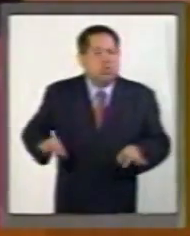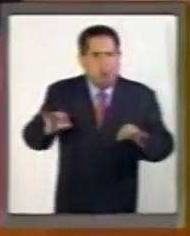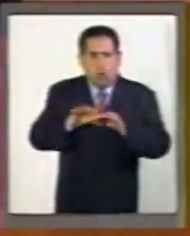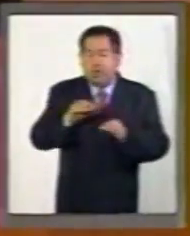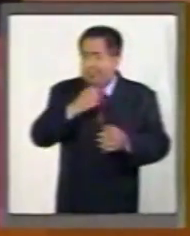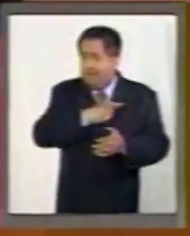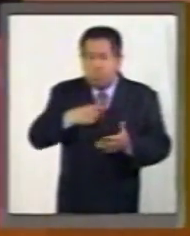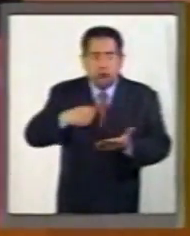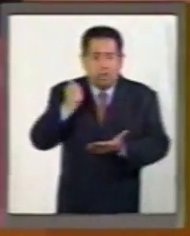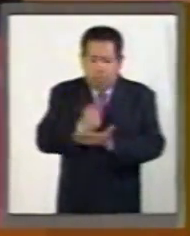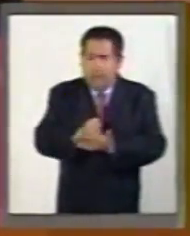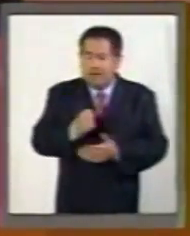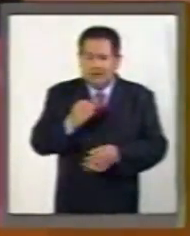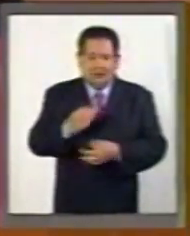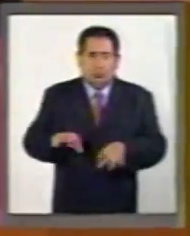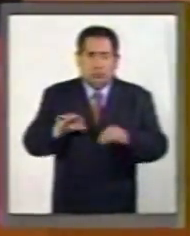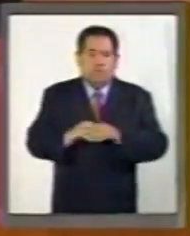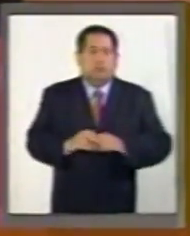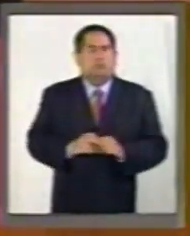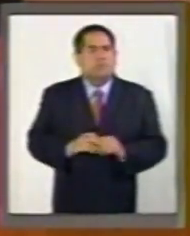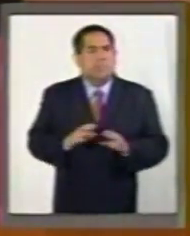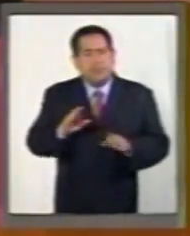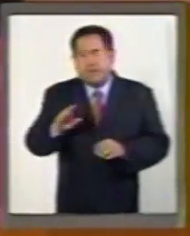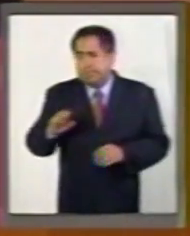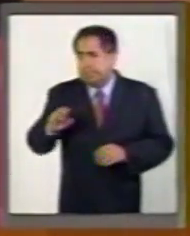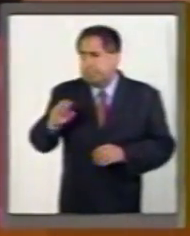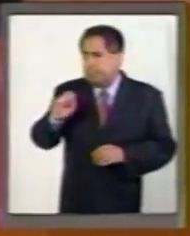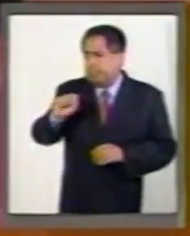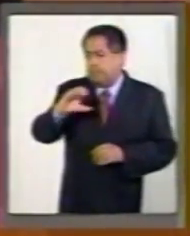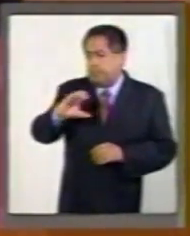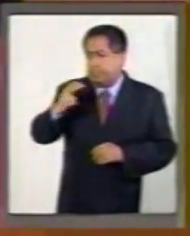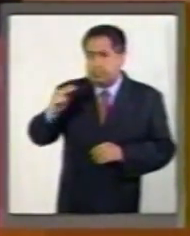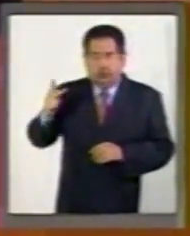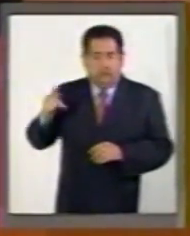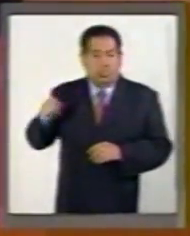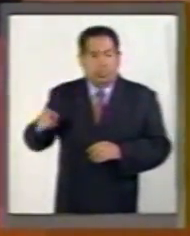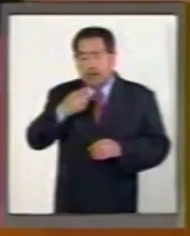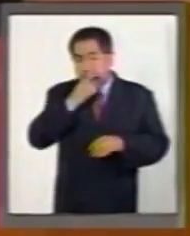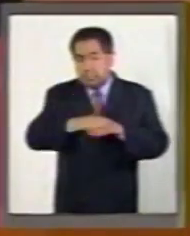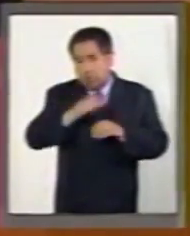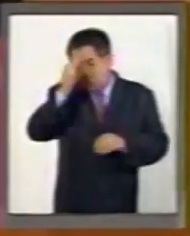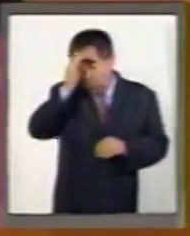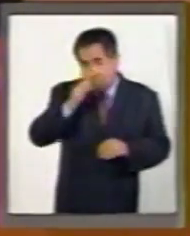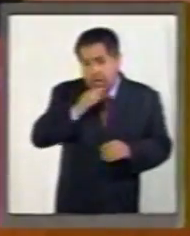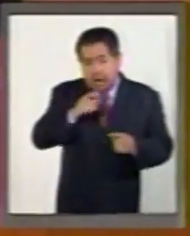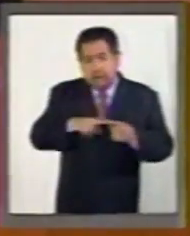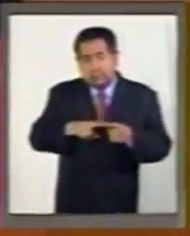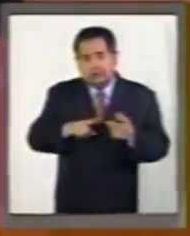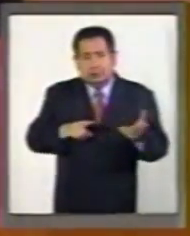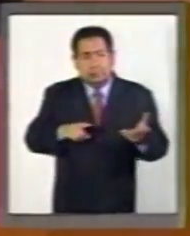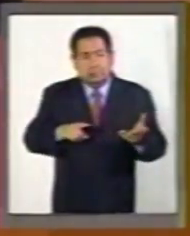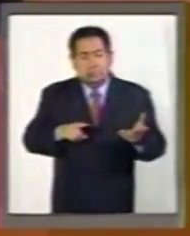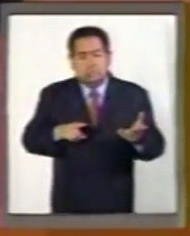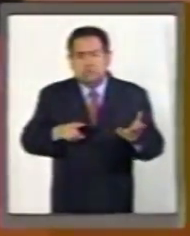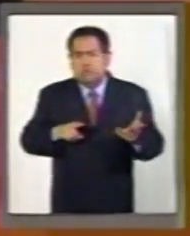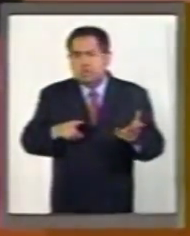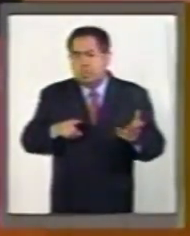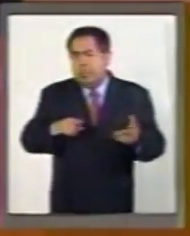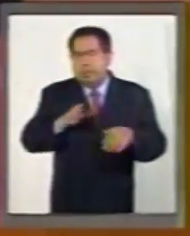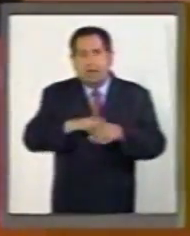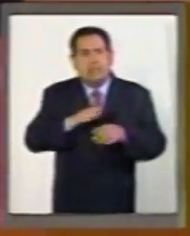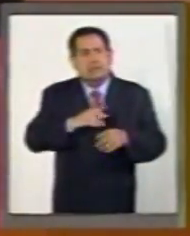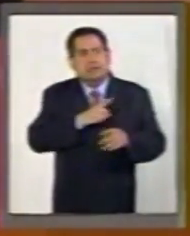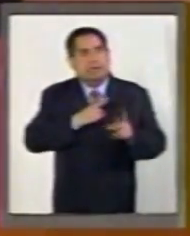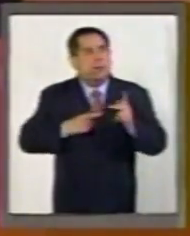que se apruebe. Según los datos de la Secretaría de Hacienda, Coahuila tiene ya comprometidos